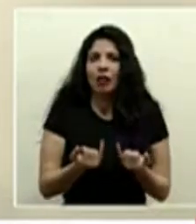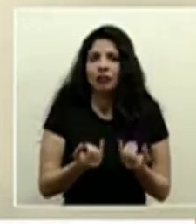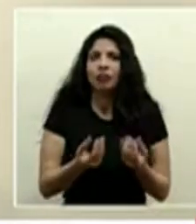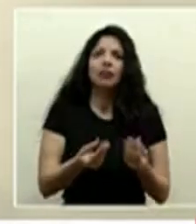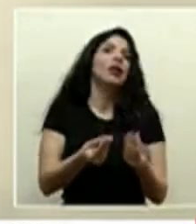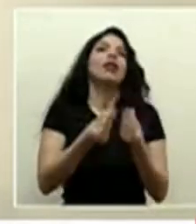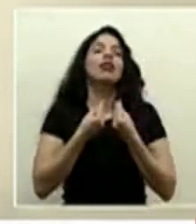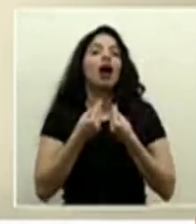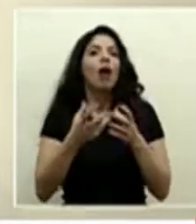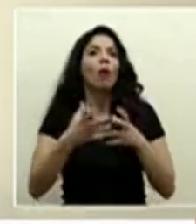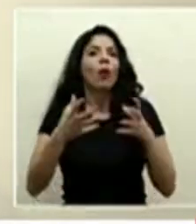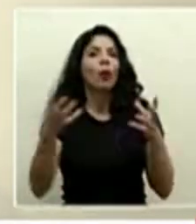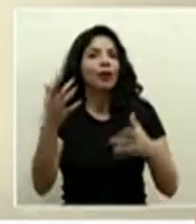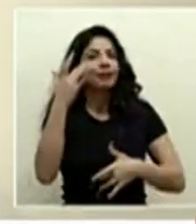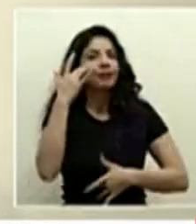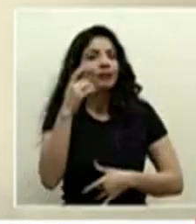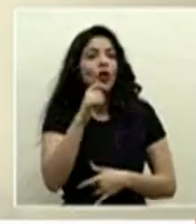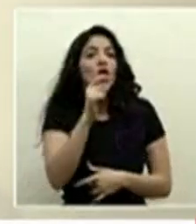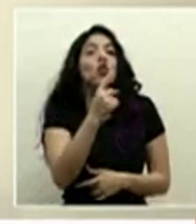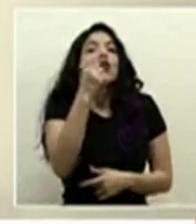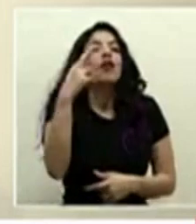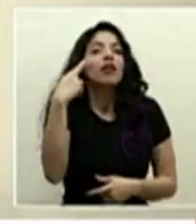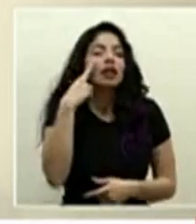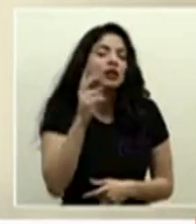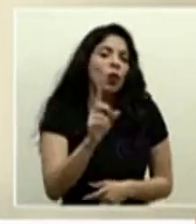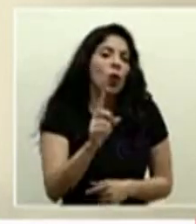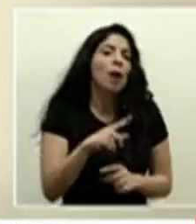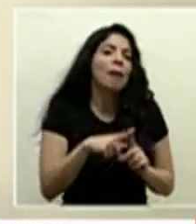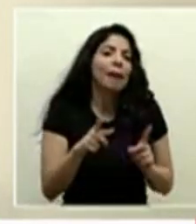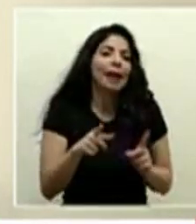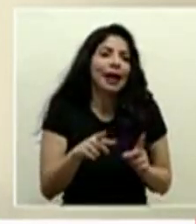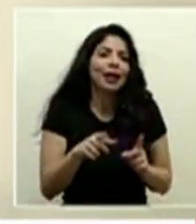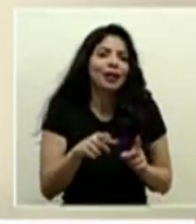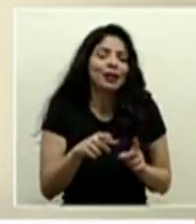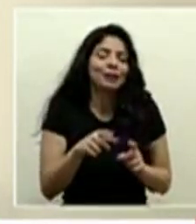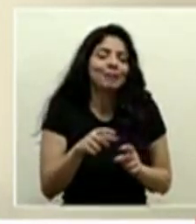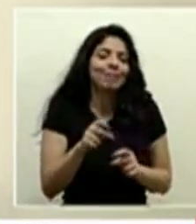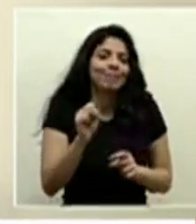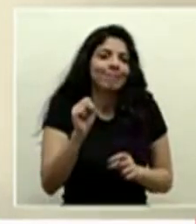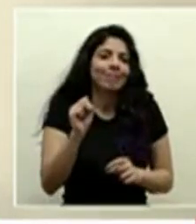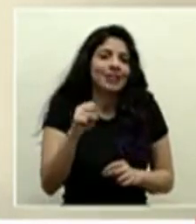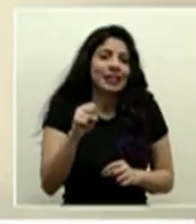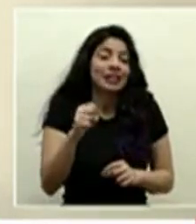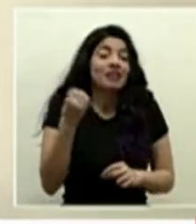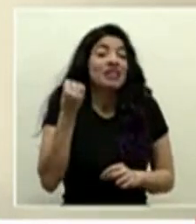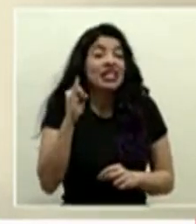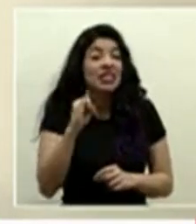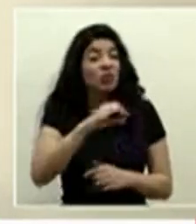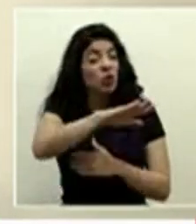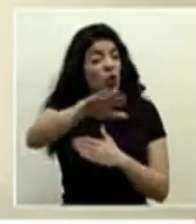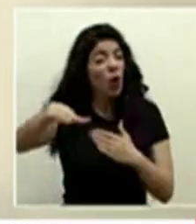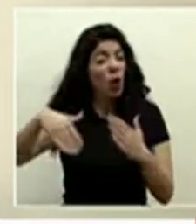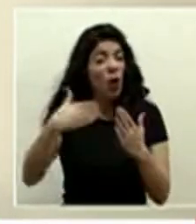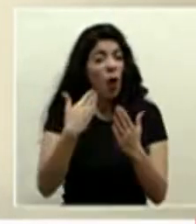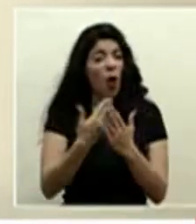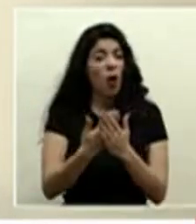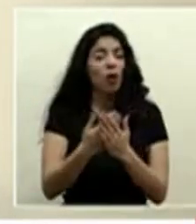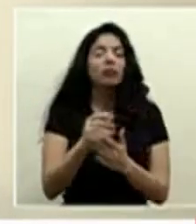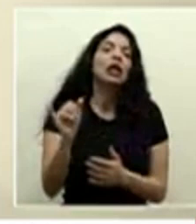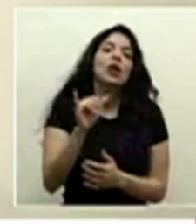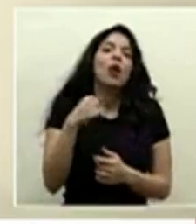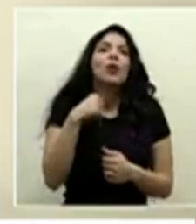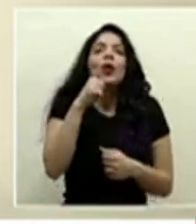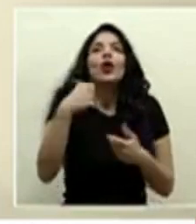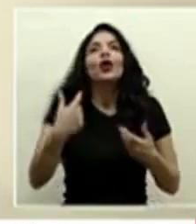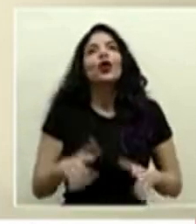parte pues el aumento de casos no digo que es el único factor pero definitivamente si hiciéramos todos y todas que yo igual